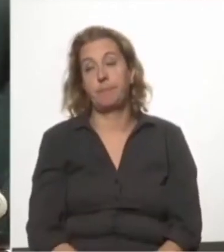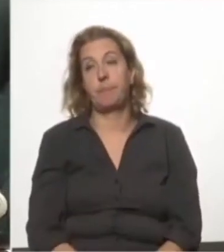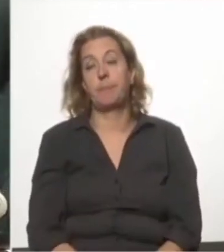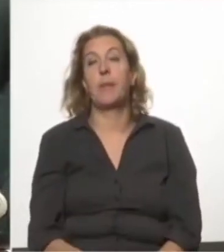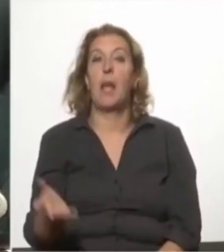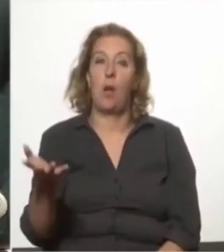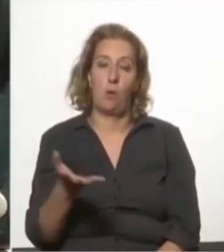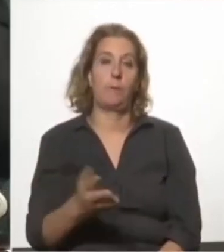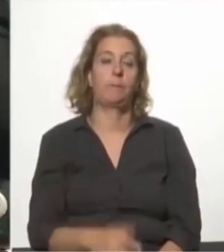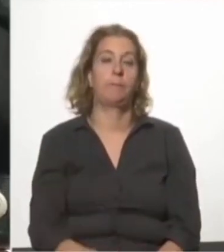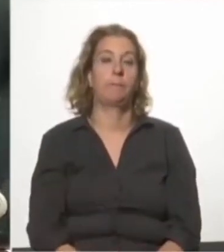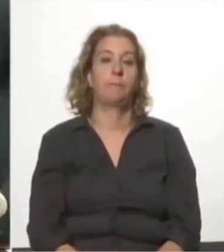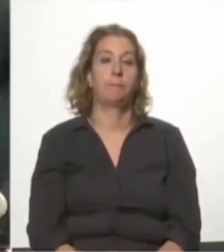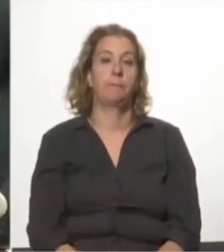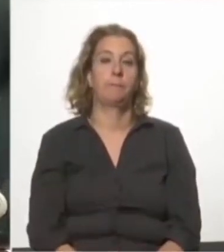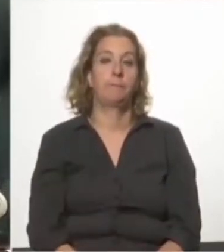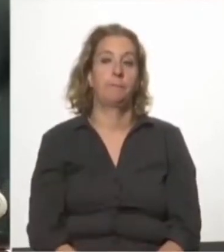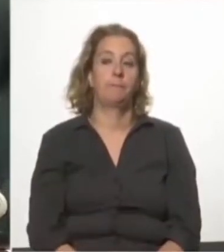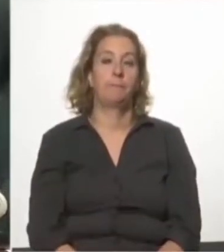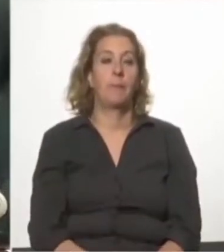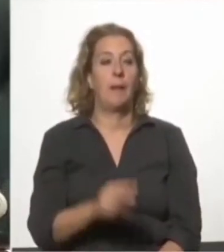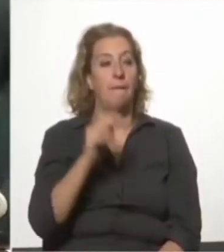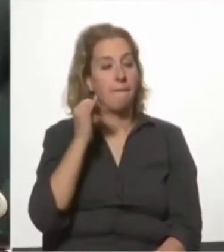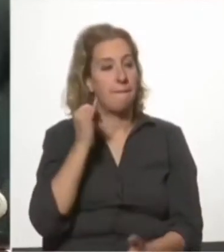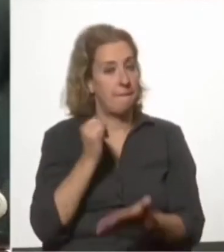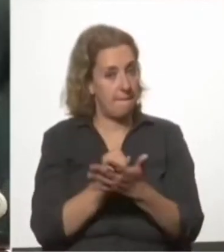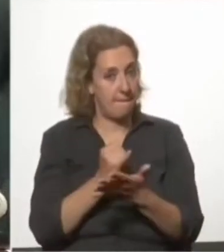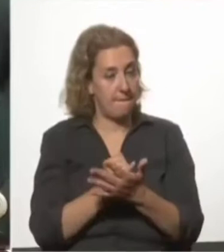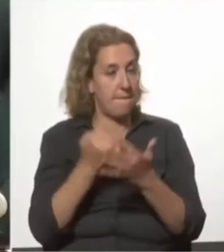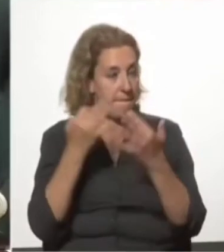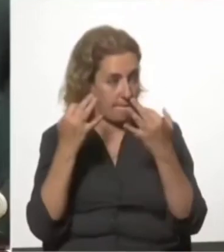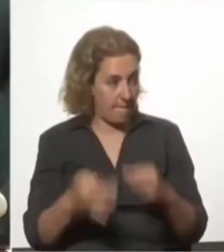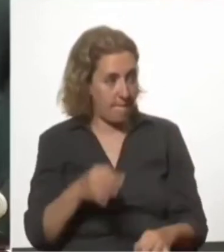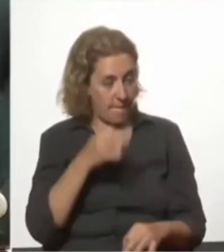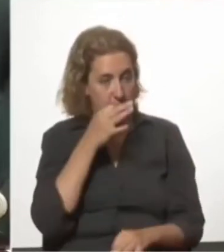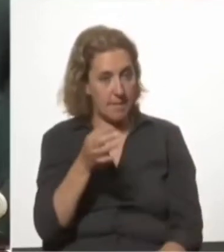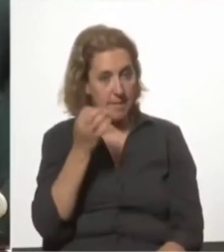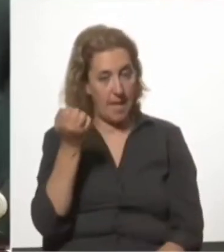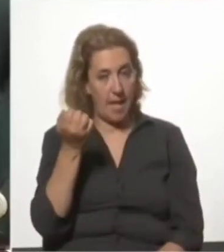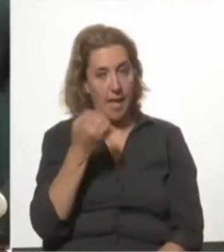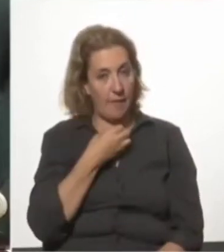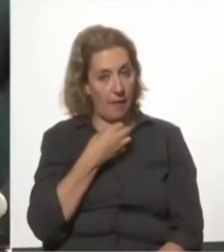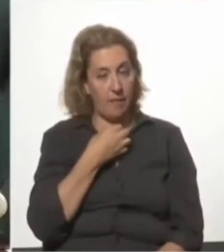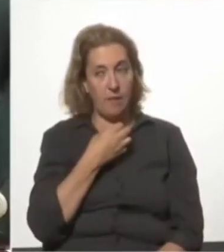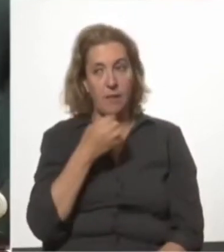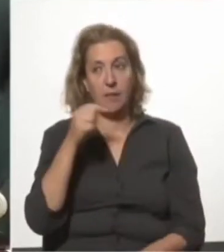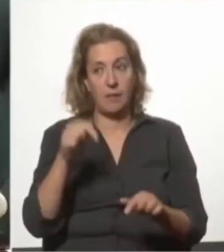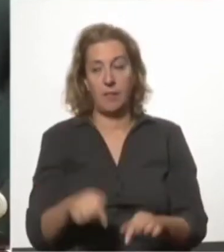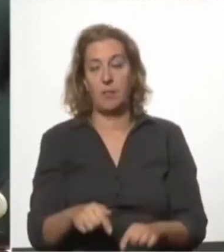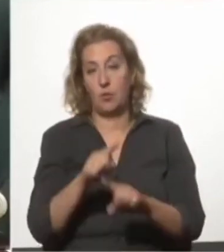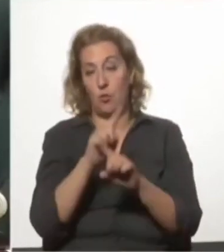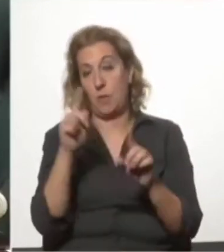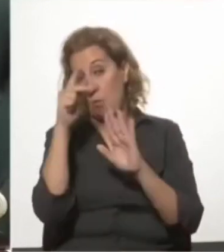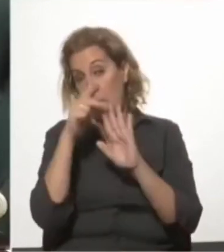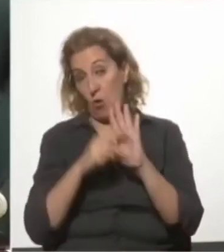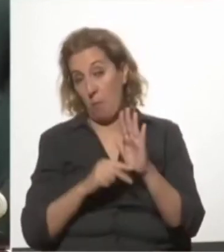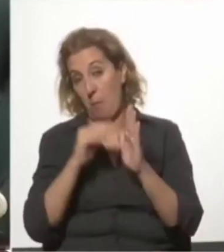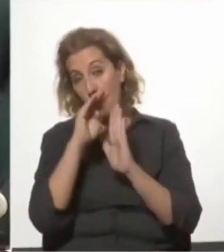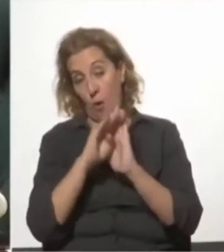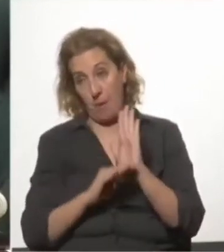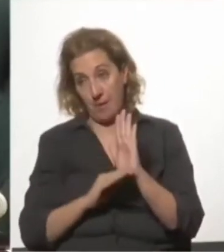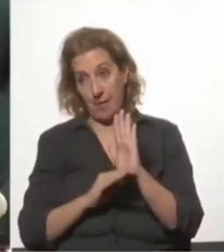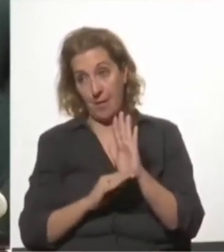Ahora, fijar, como bien decía el senador Andrade, acá esto no es una norma programática.